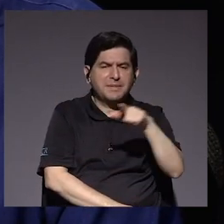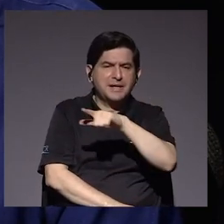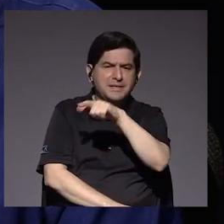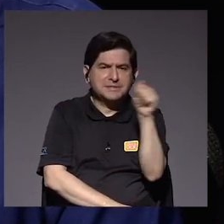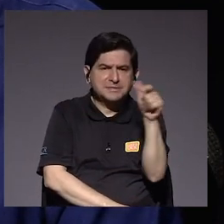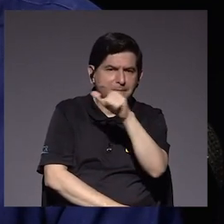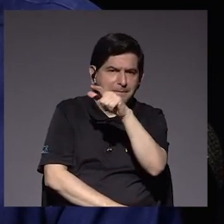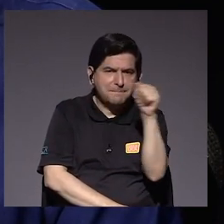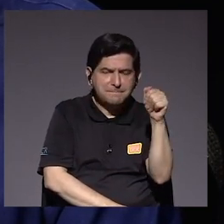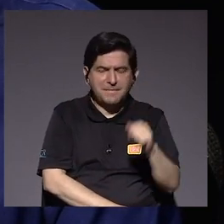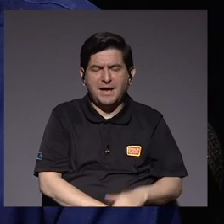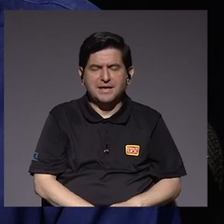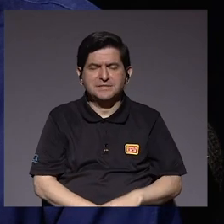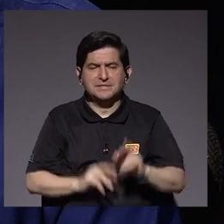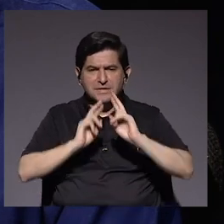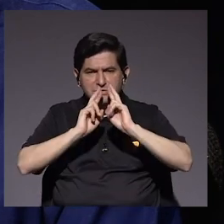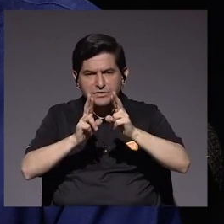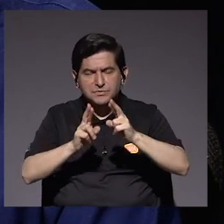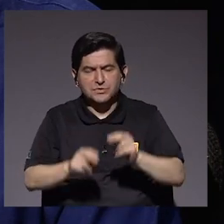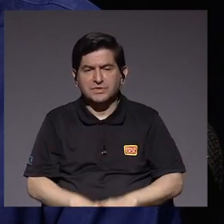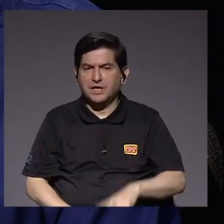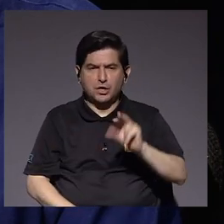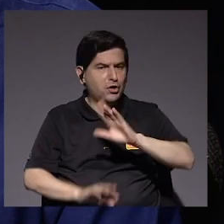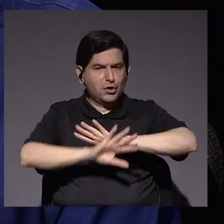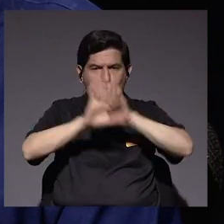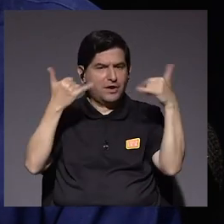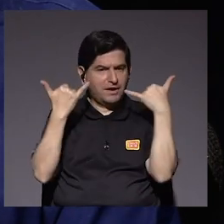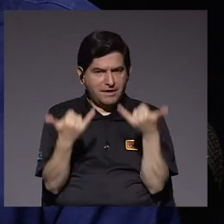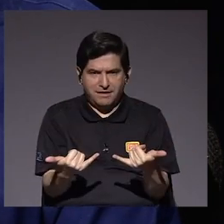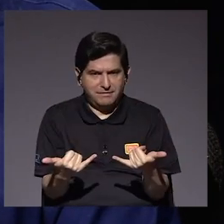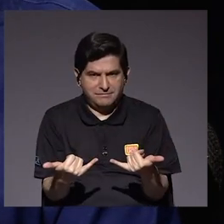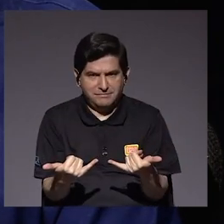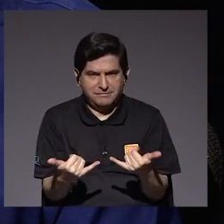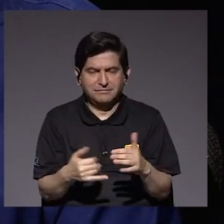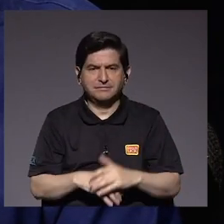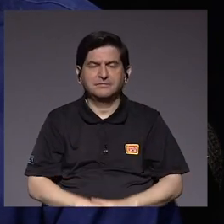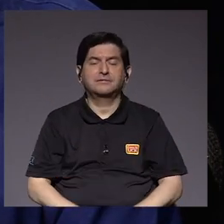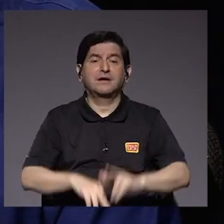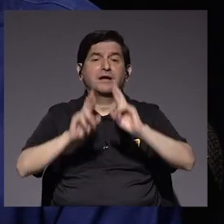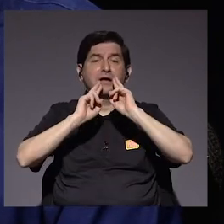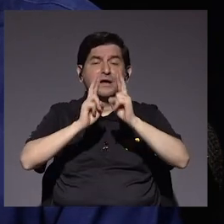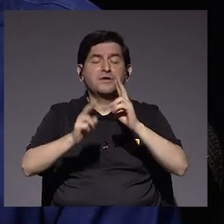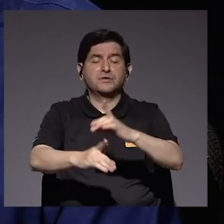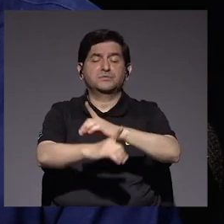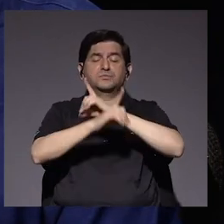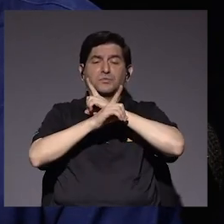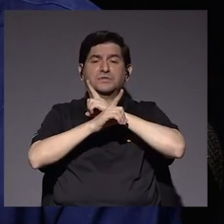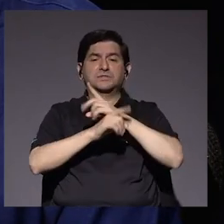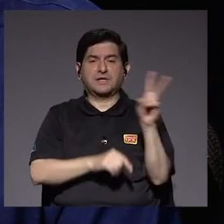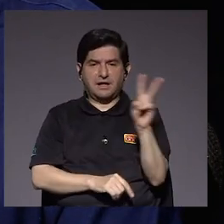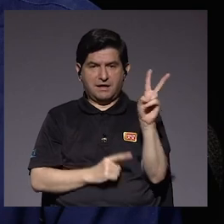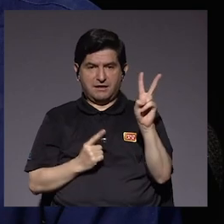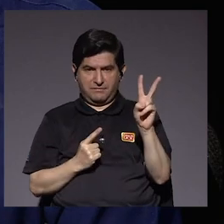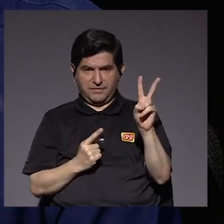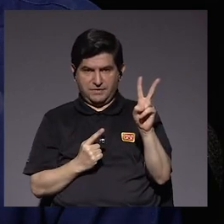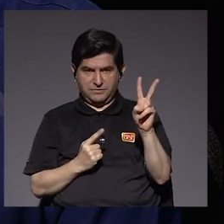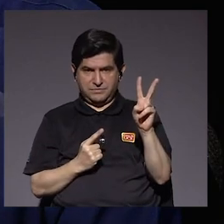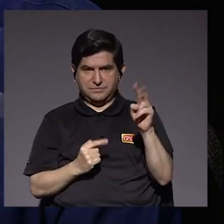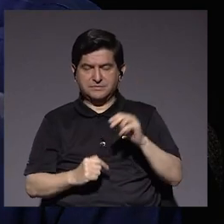meses, porque todavía no están claras. La respuesta inmunológica al virus